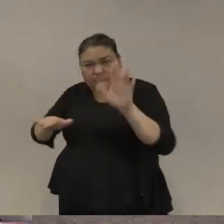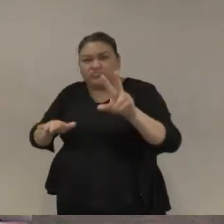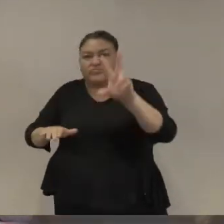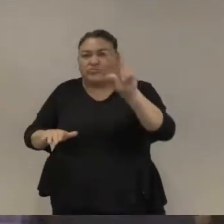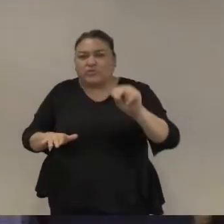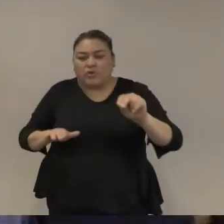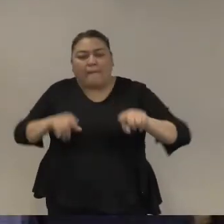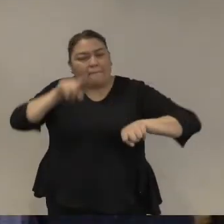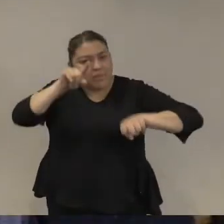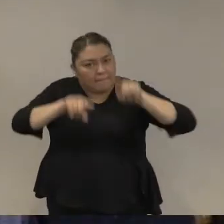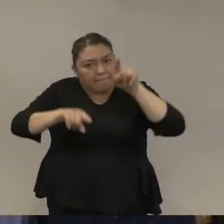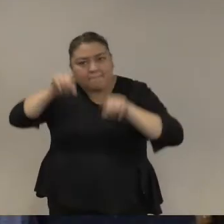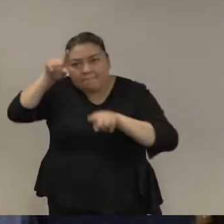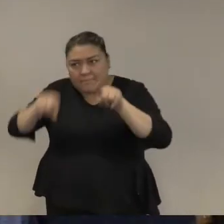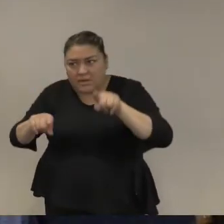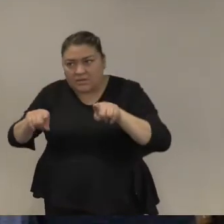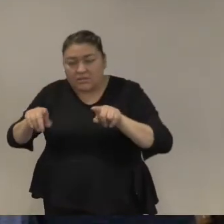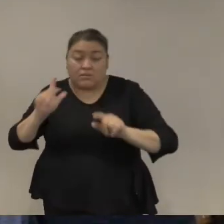quedó claro con mi español